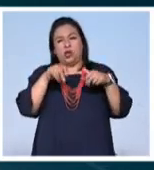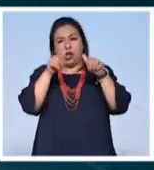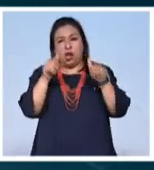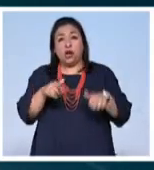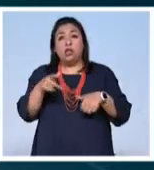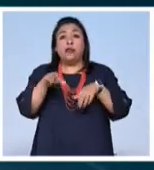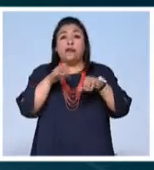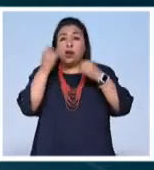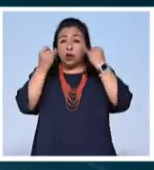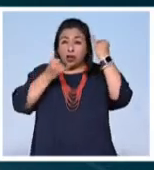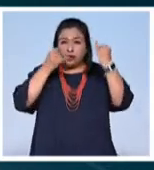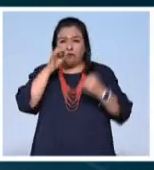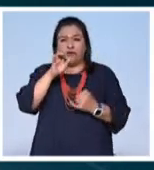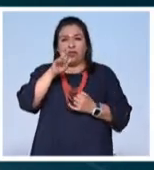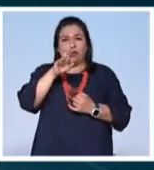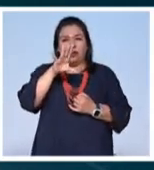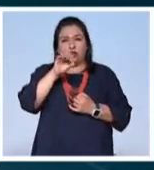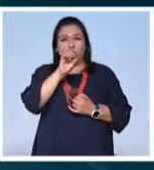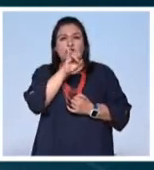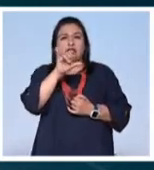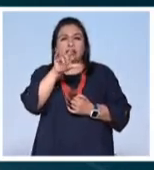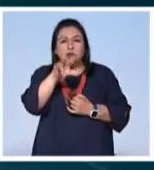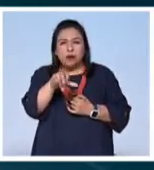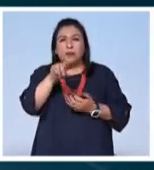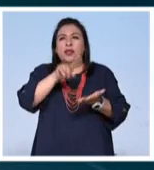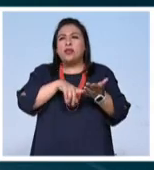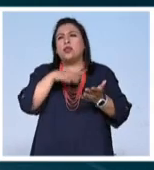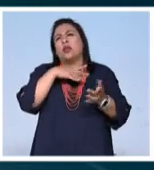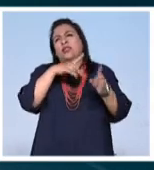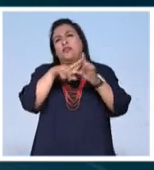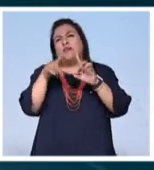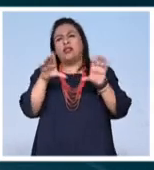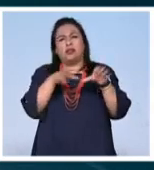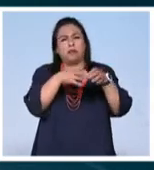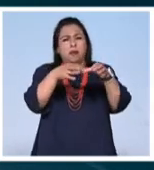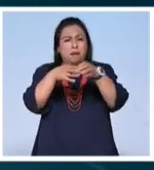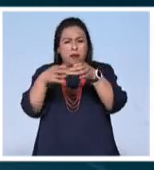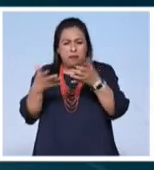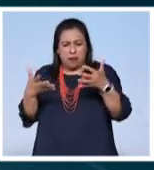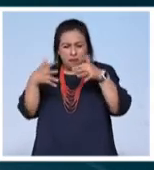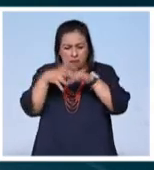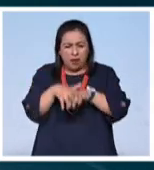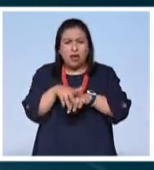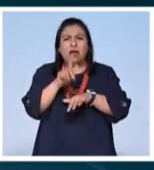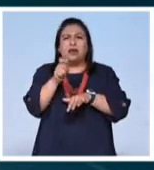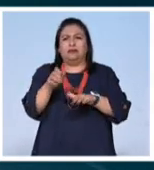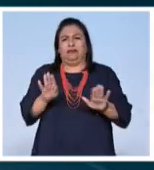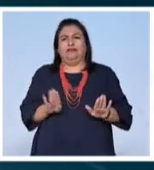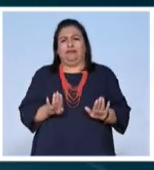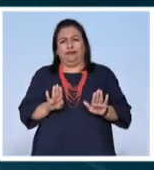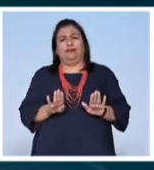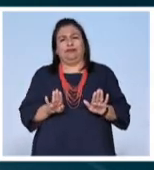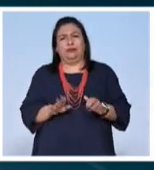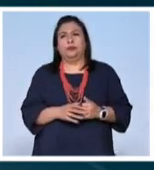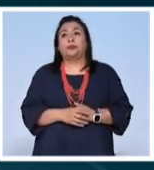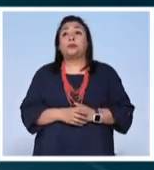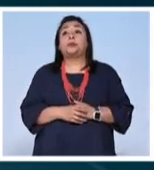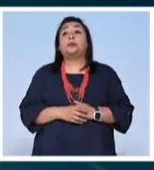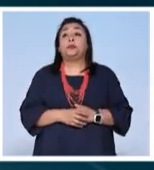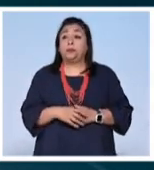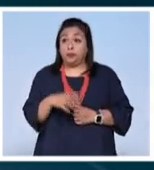la labor creativa de Federico Silva está atravesada por múltiples disciplinas lo que le confiere una particular singularidad